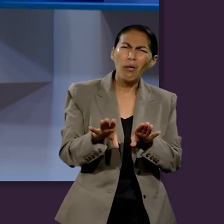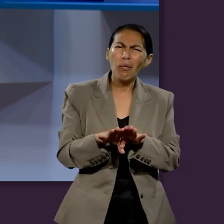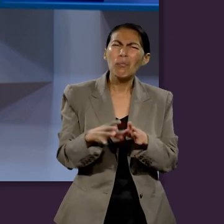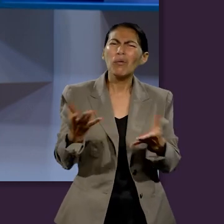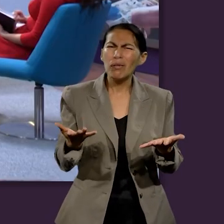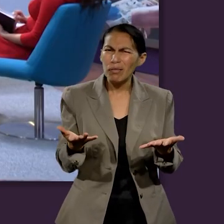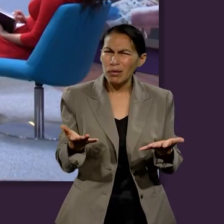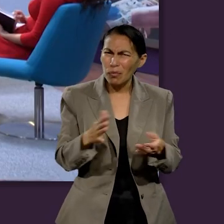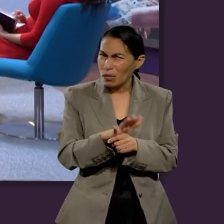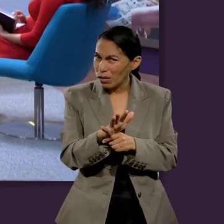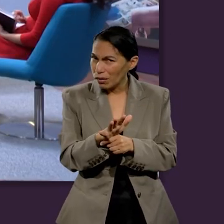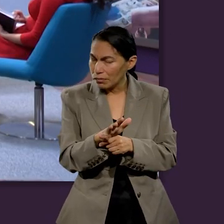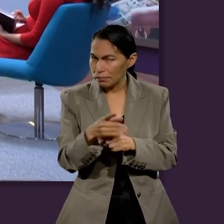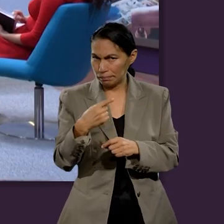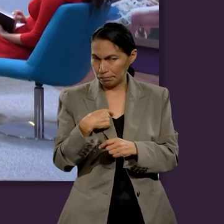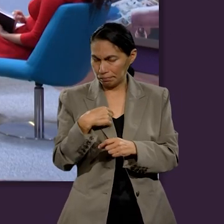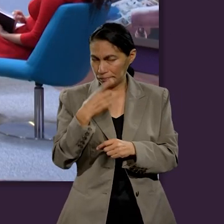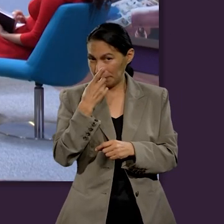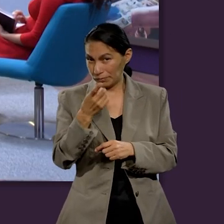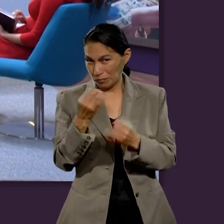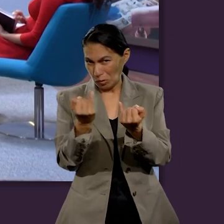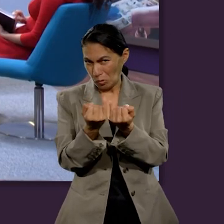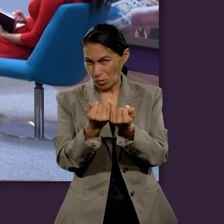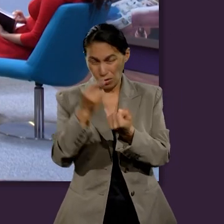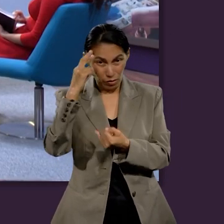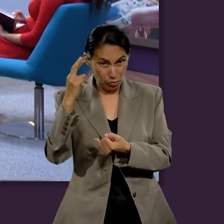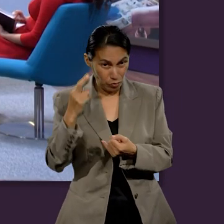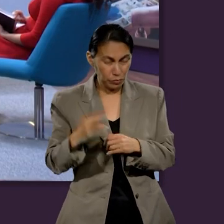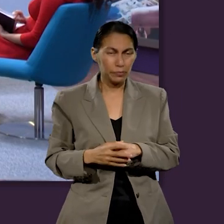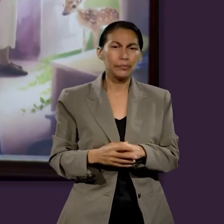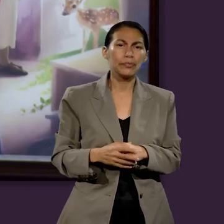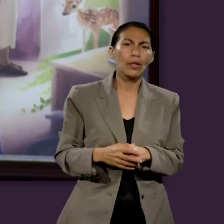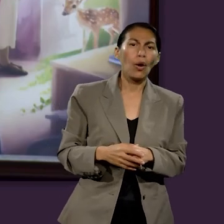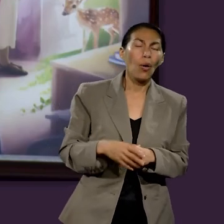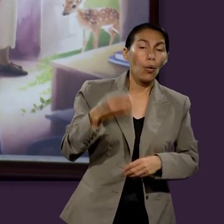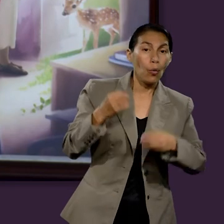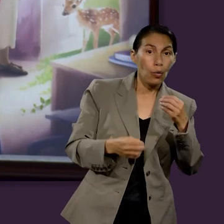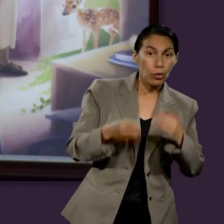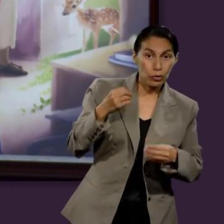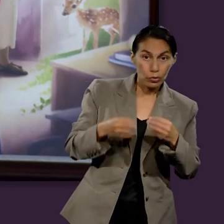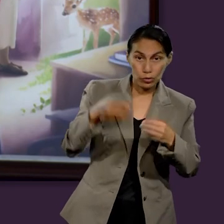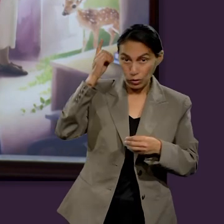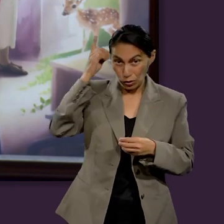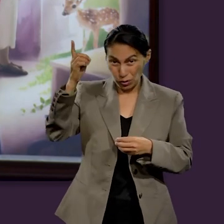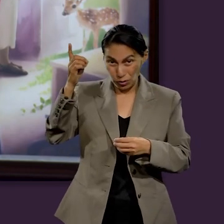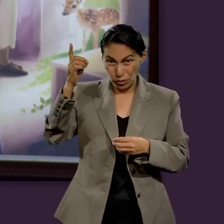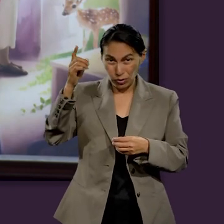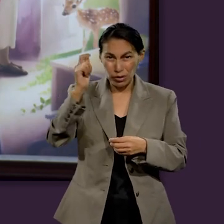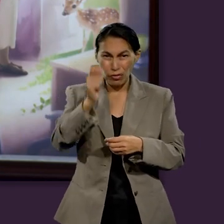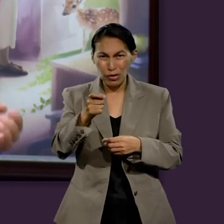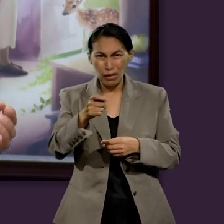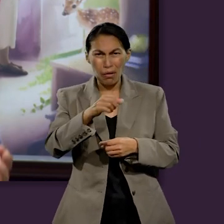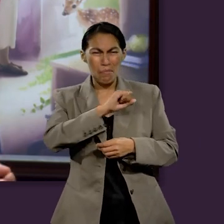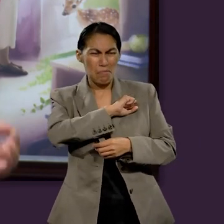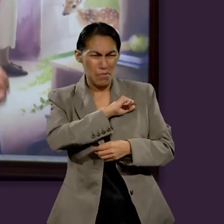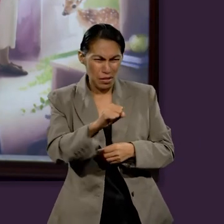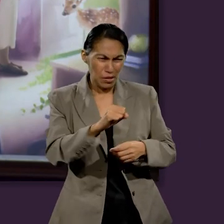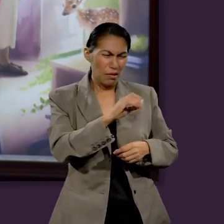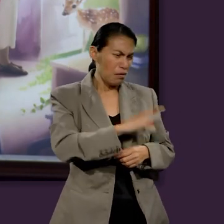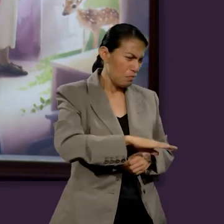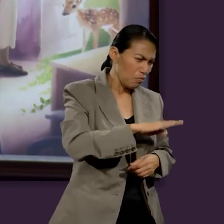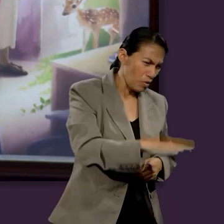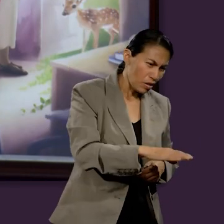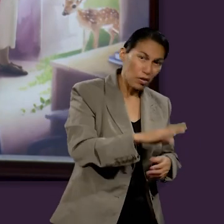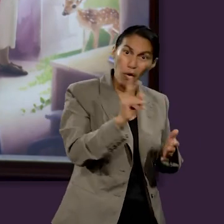negativos? Voy a continuar la idea de Ruth. Los juicios divinos son con el propósito de que no haya